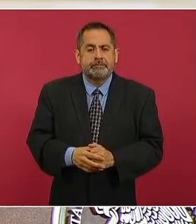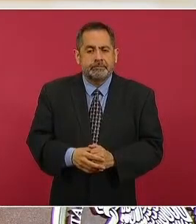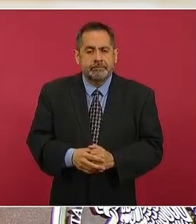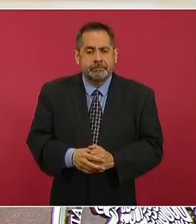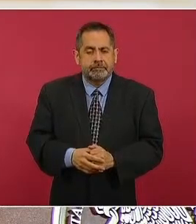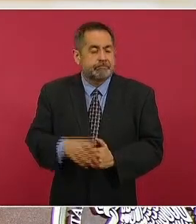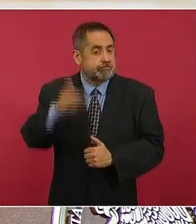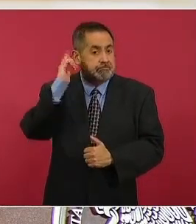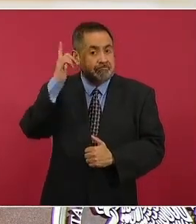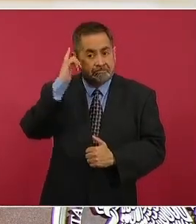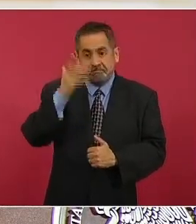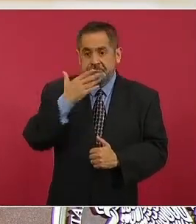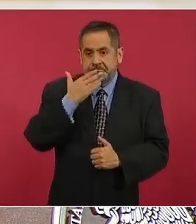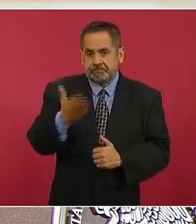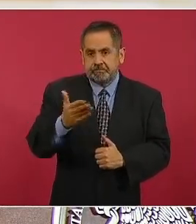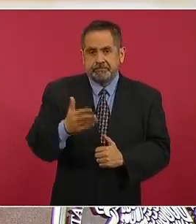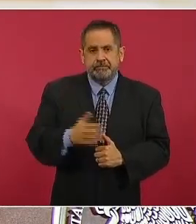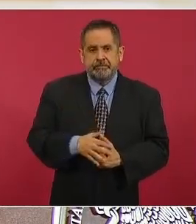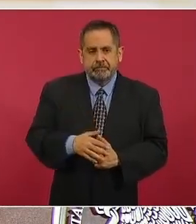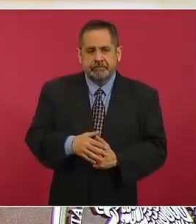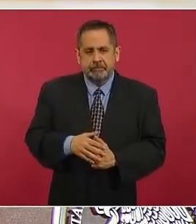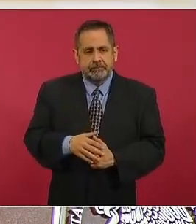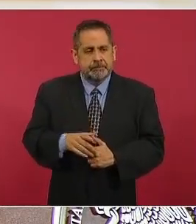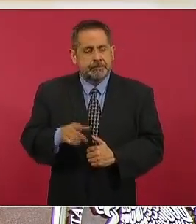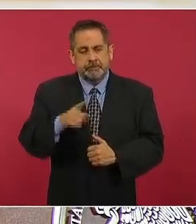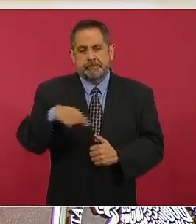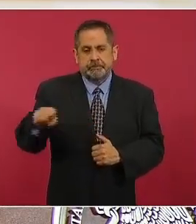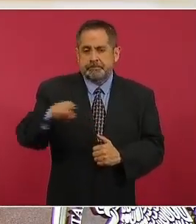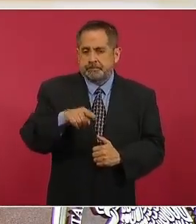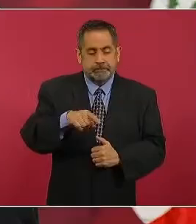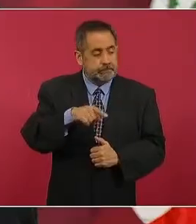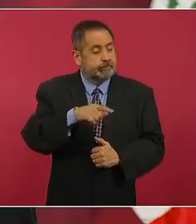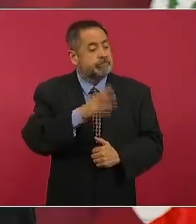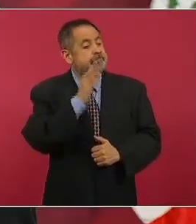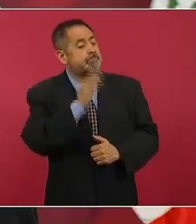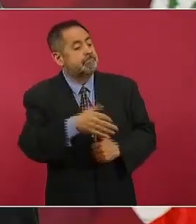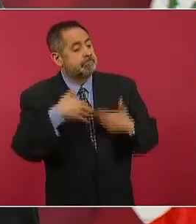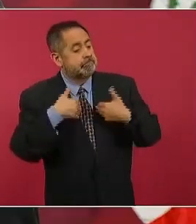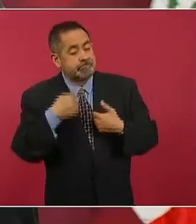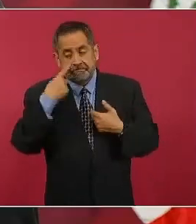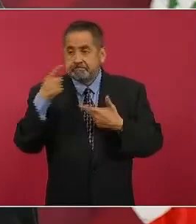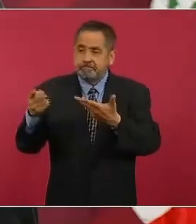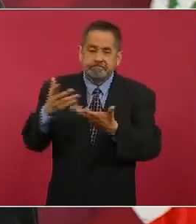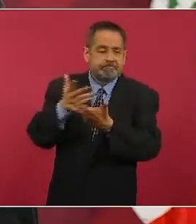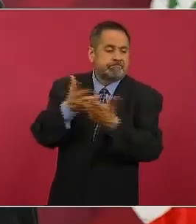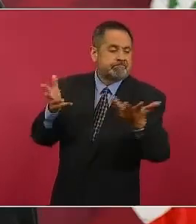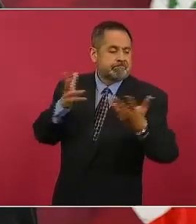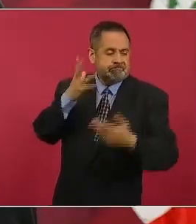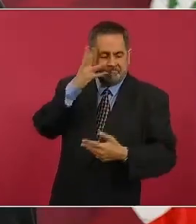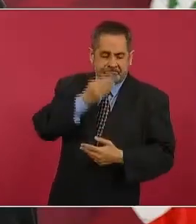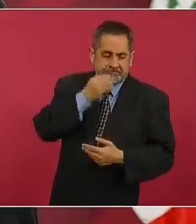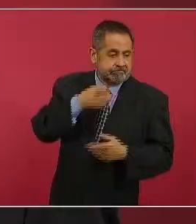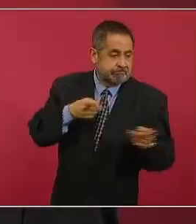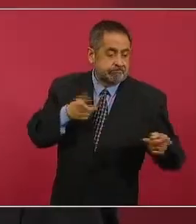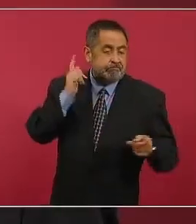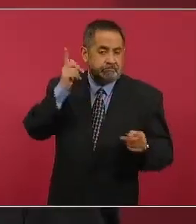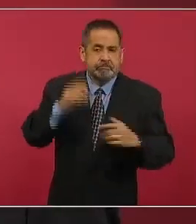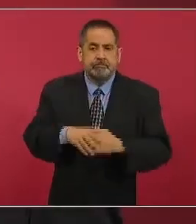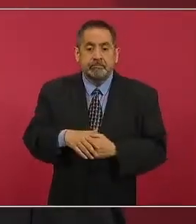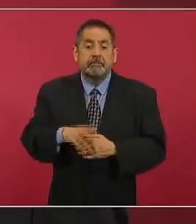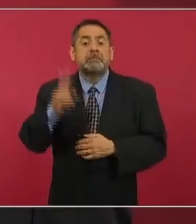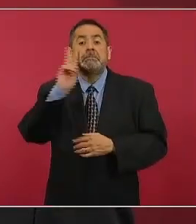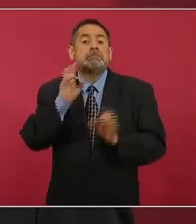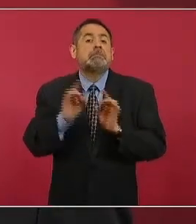ojalá y lo reconozcan nuestros adversarios en una de esas